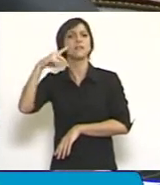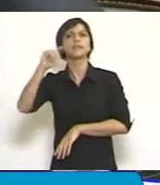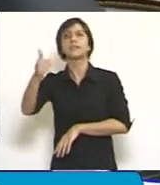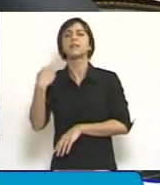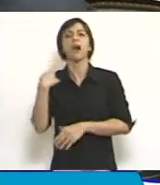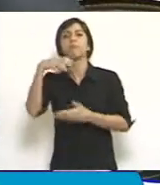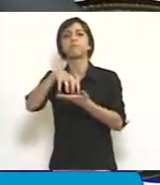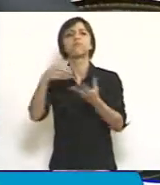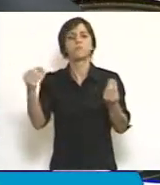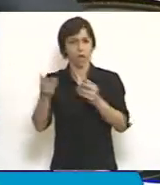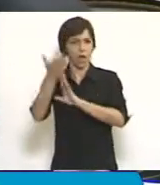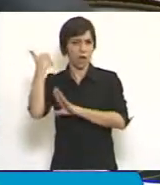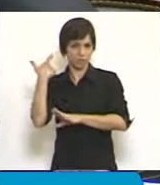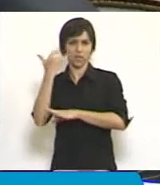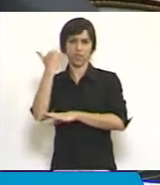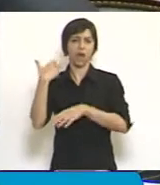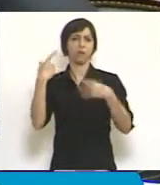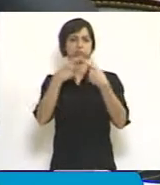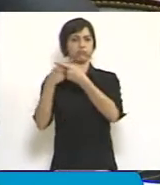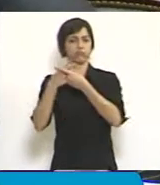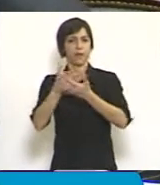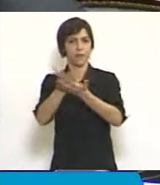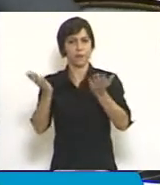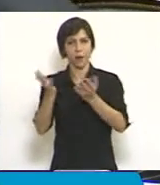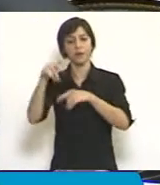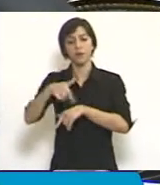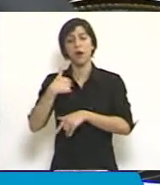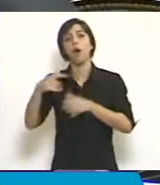acá y ahora estamos discutiendo las leyes de implementación.